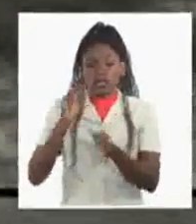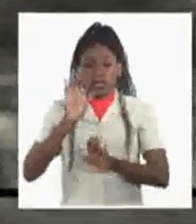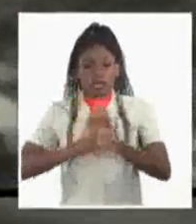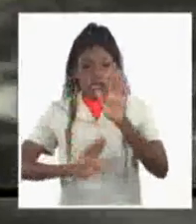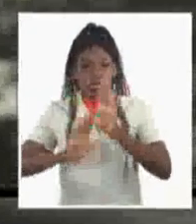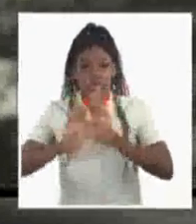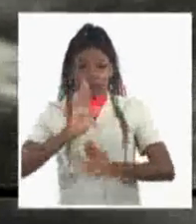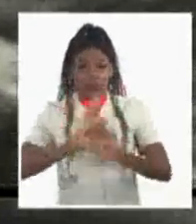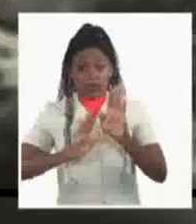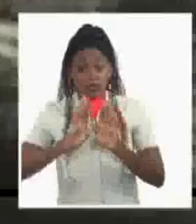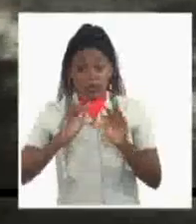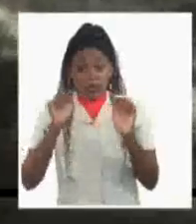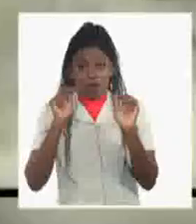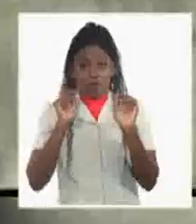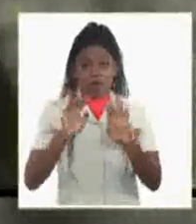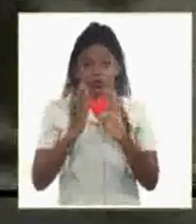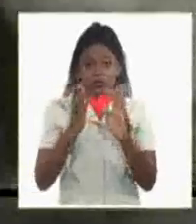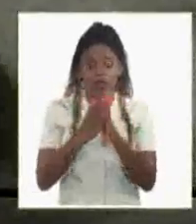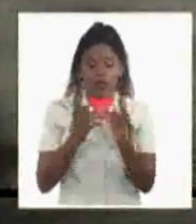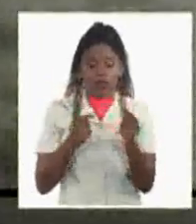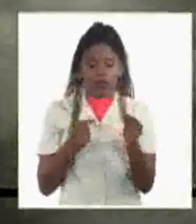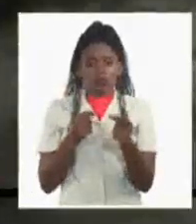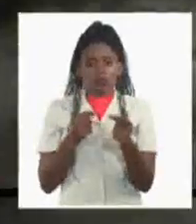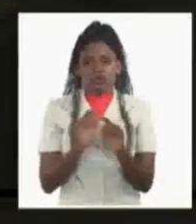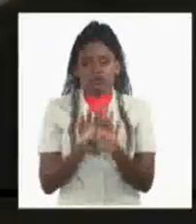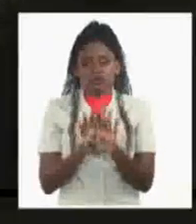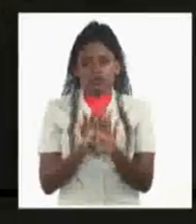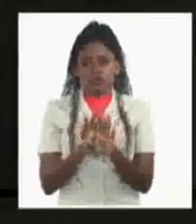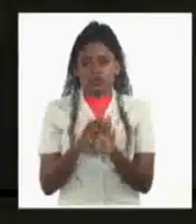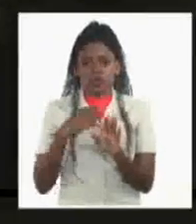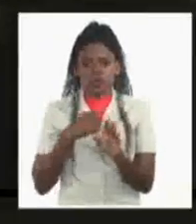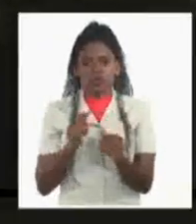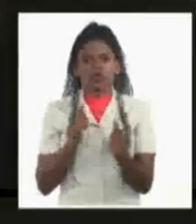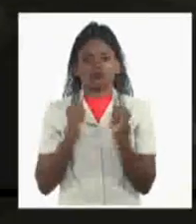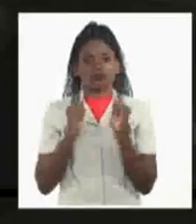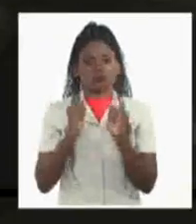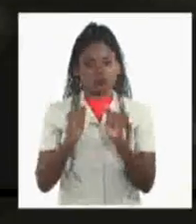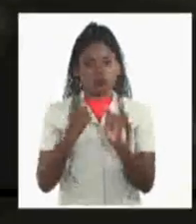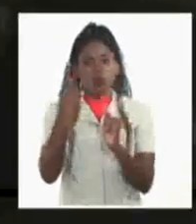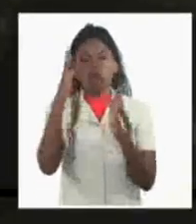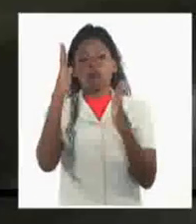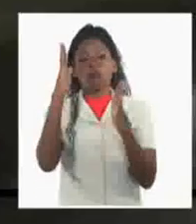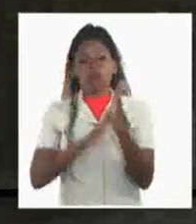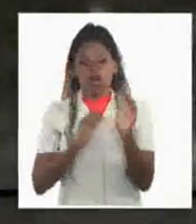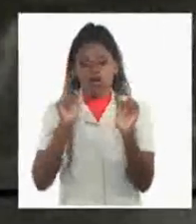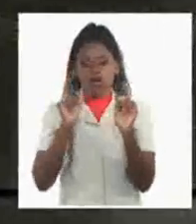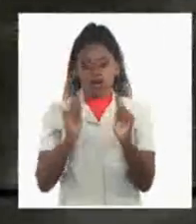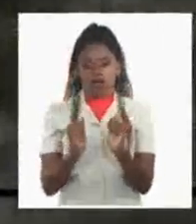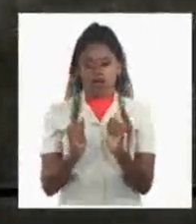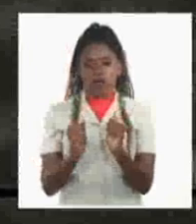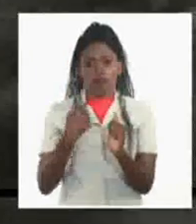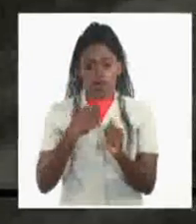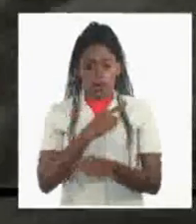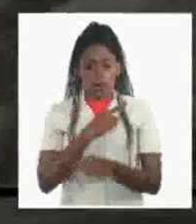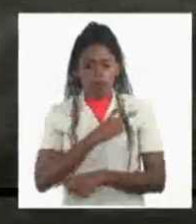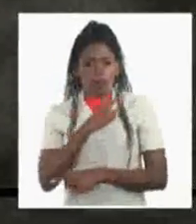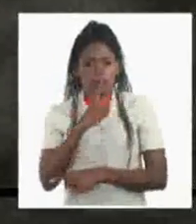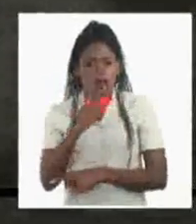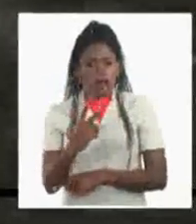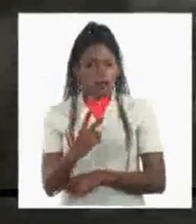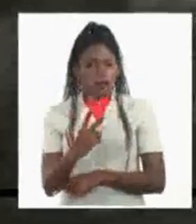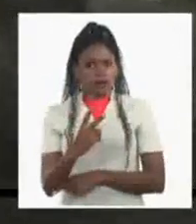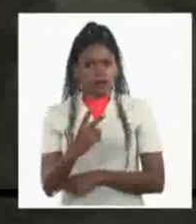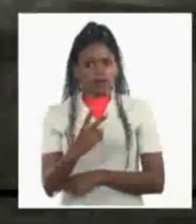Fortín, totalmente cercados, resistieron casi un mes. De su valentía y heroísmo,